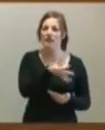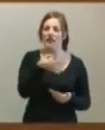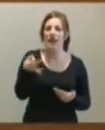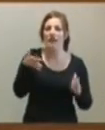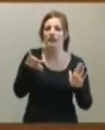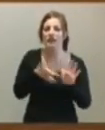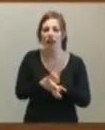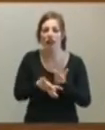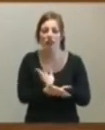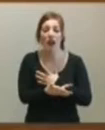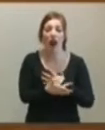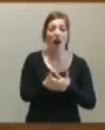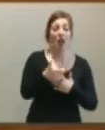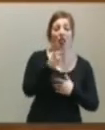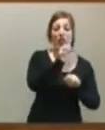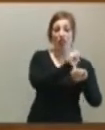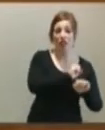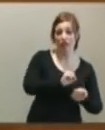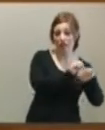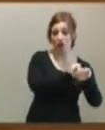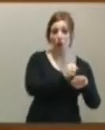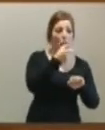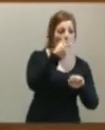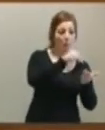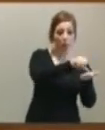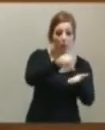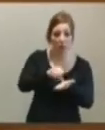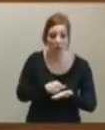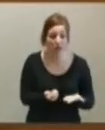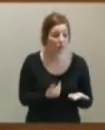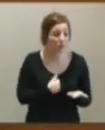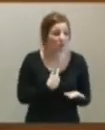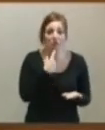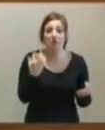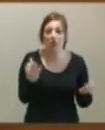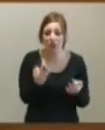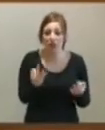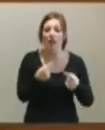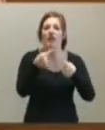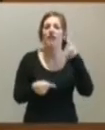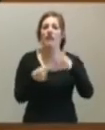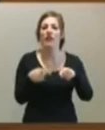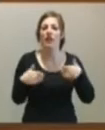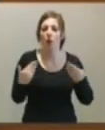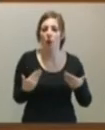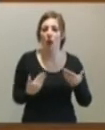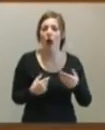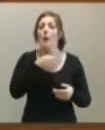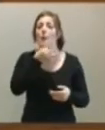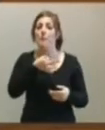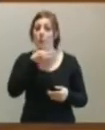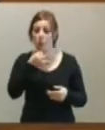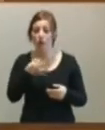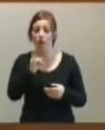del defensor del pueblo… En fin, ¿qué quiere que le diga? ¿Sabe cuál es la diferencia? Algo insinuó la portavoz de Izquierda Unida.